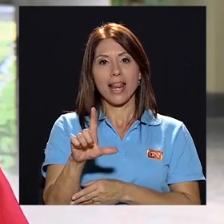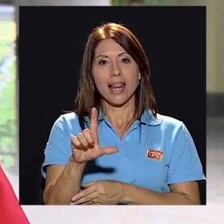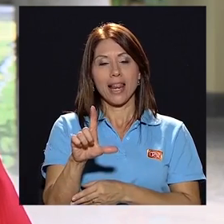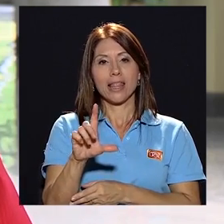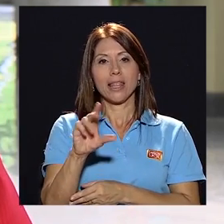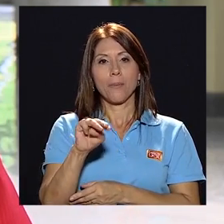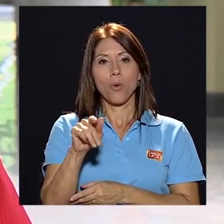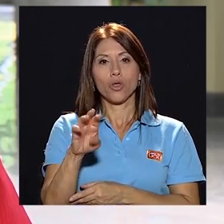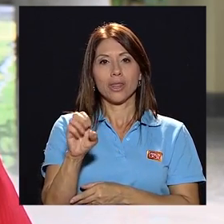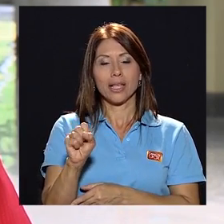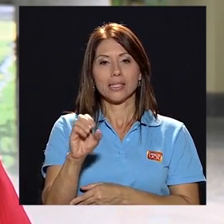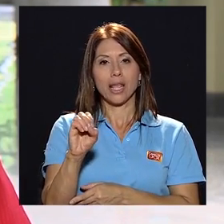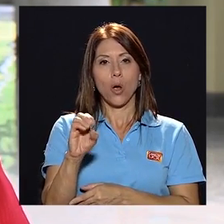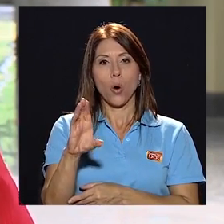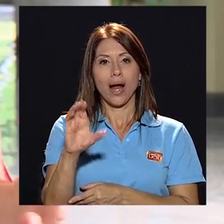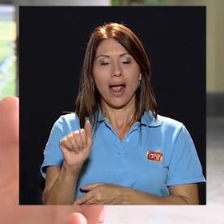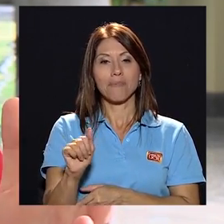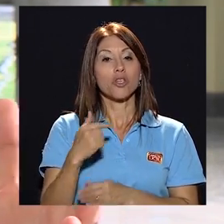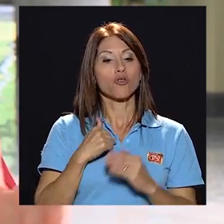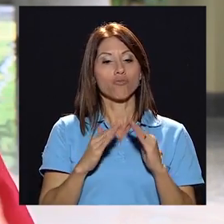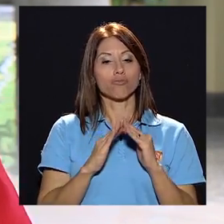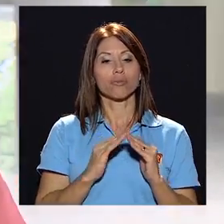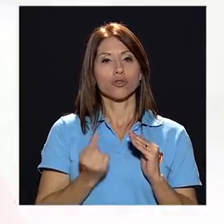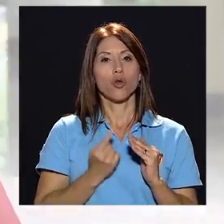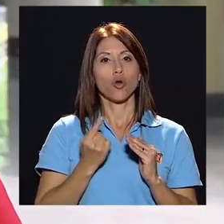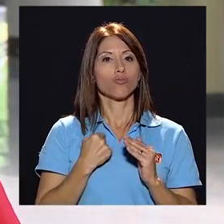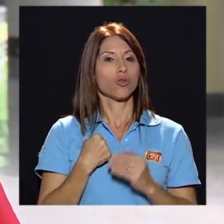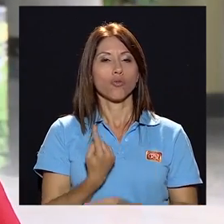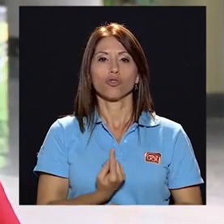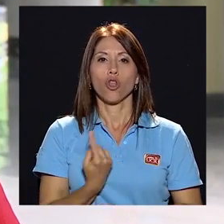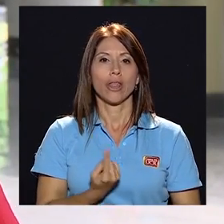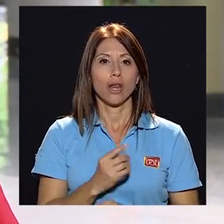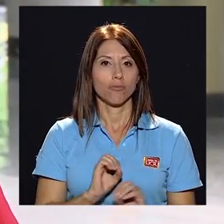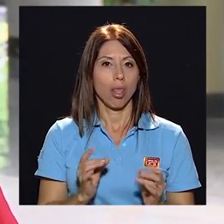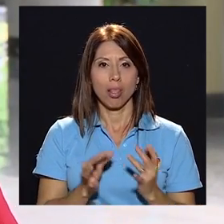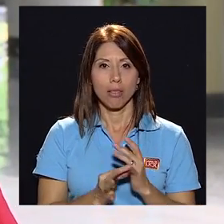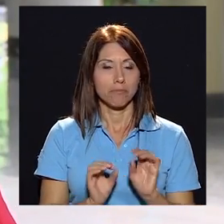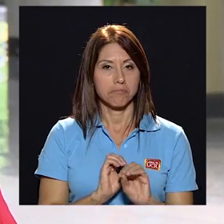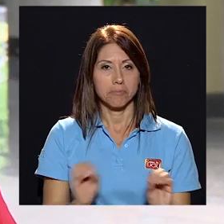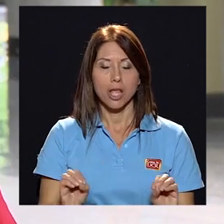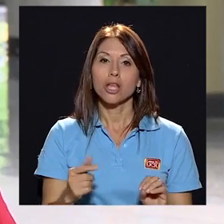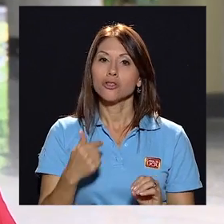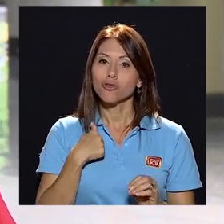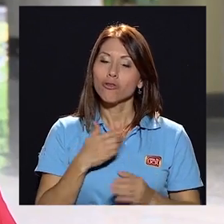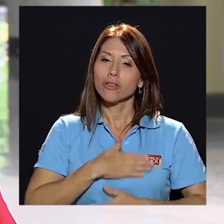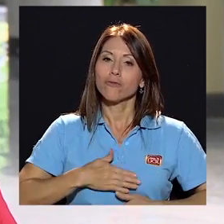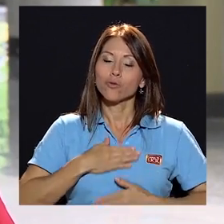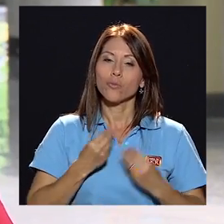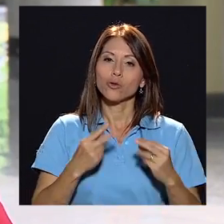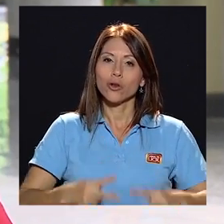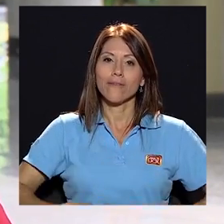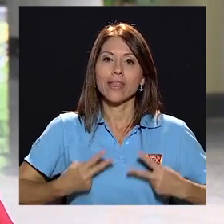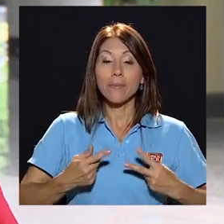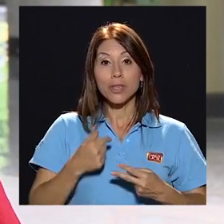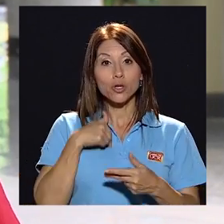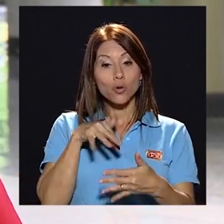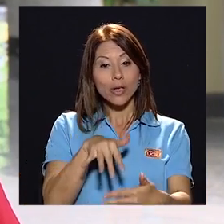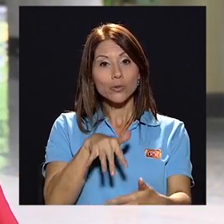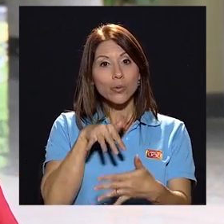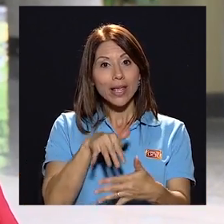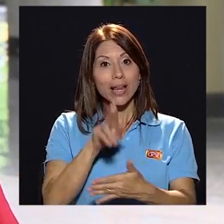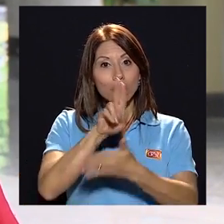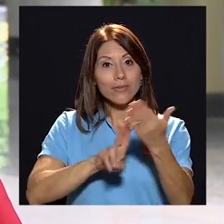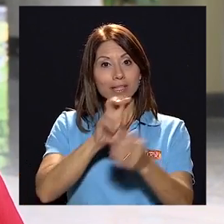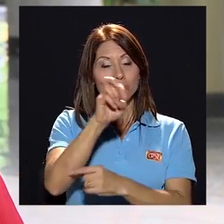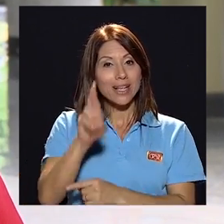soltero y disfruto mucho la vida. Yo estudié en la Universidad de Costa Rica gracias a